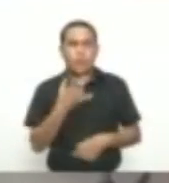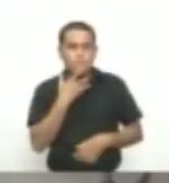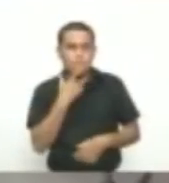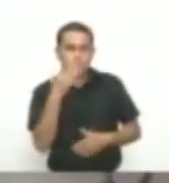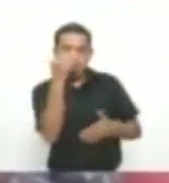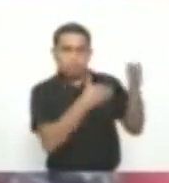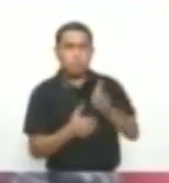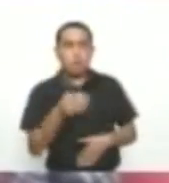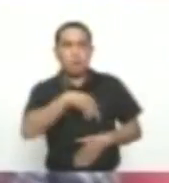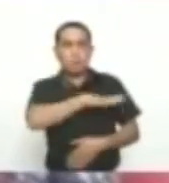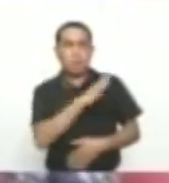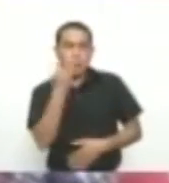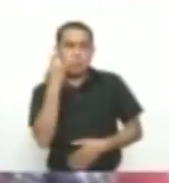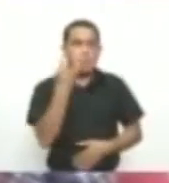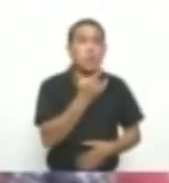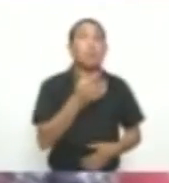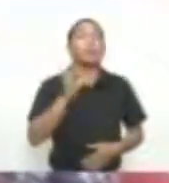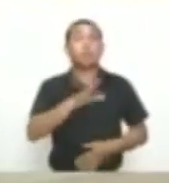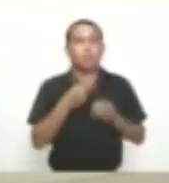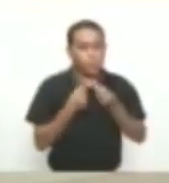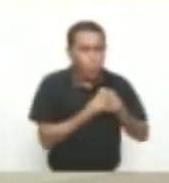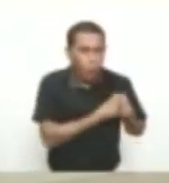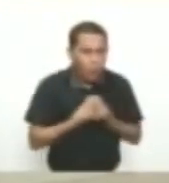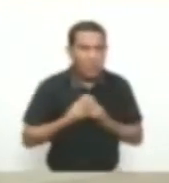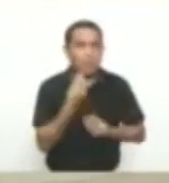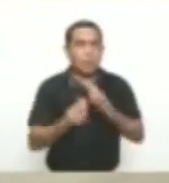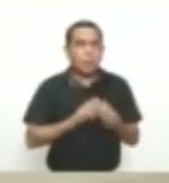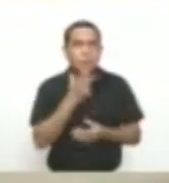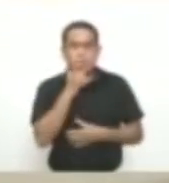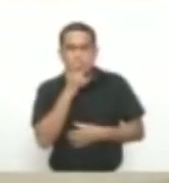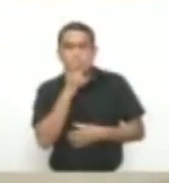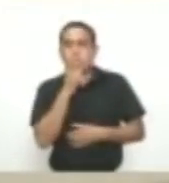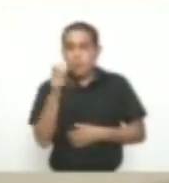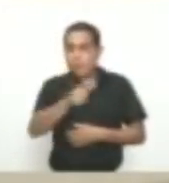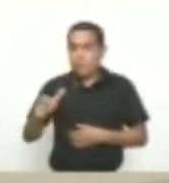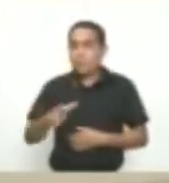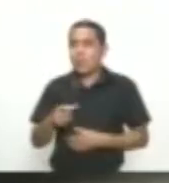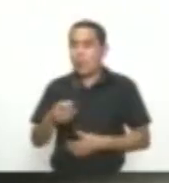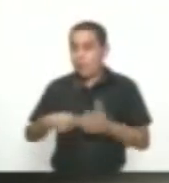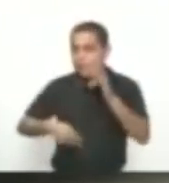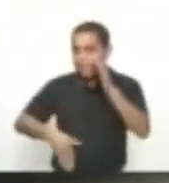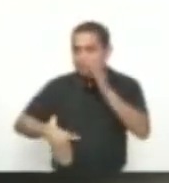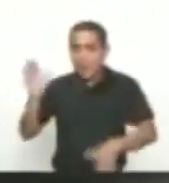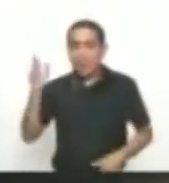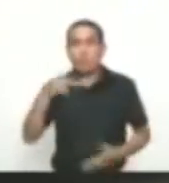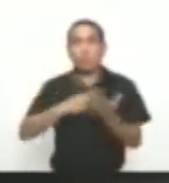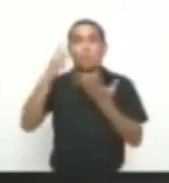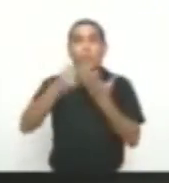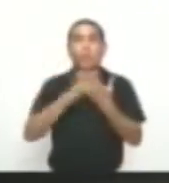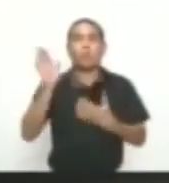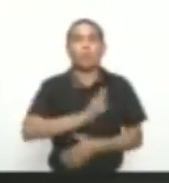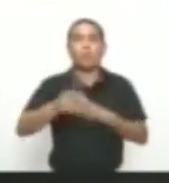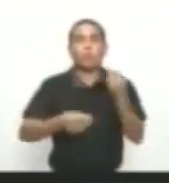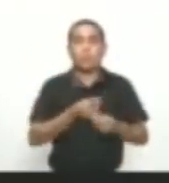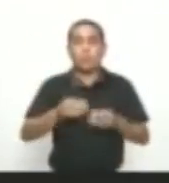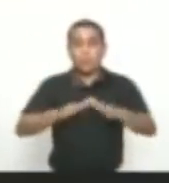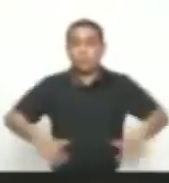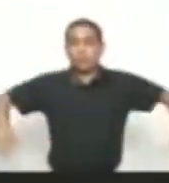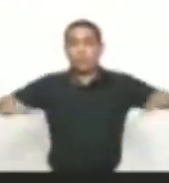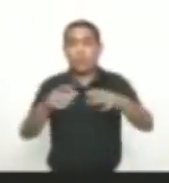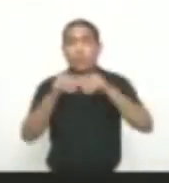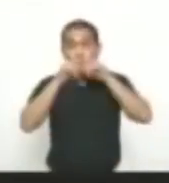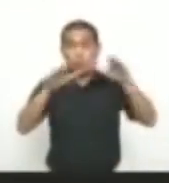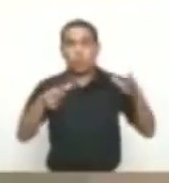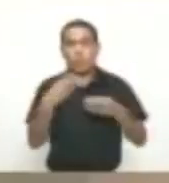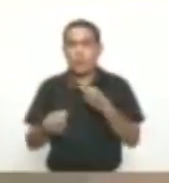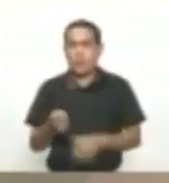Nuevamente Concejales de Barranquilla Incursionaron En el bolsillo De sus habitantes Al aprobar Un proyecto de acuerdo En el cual Se privatiza El espacio público Sin que